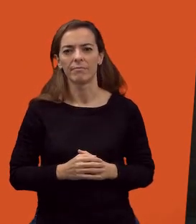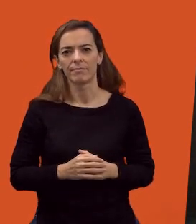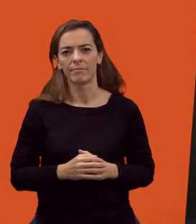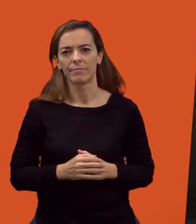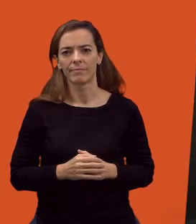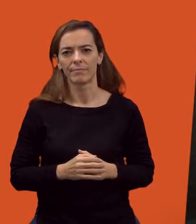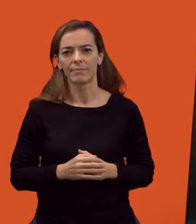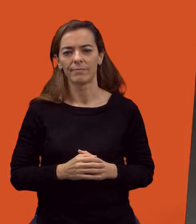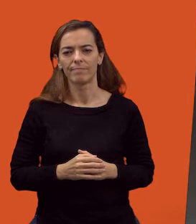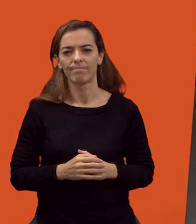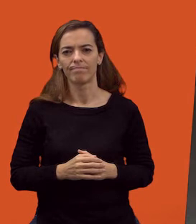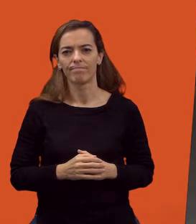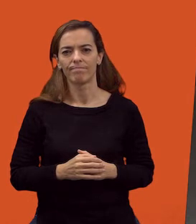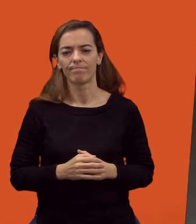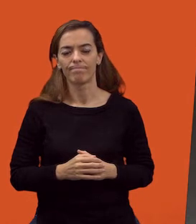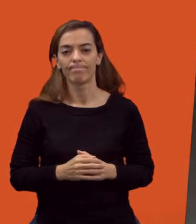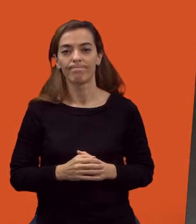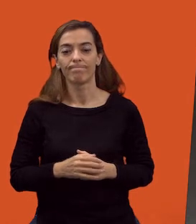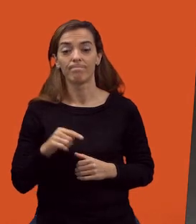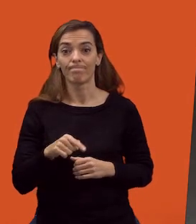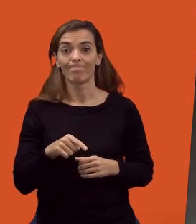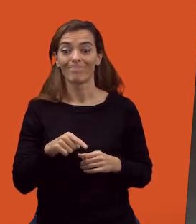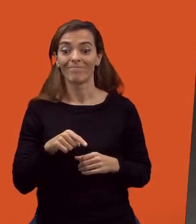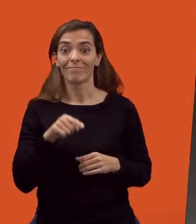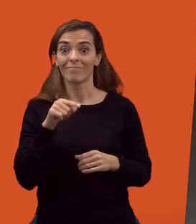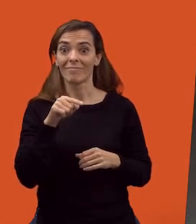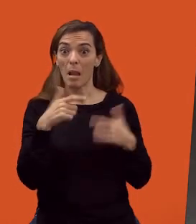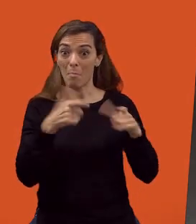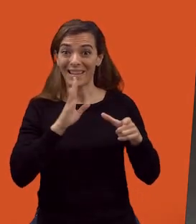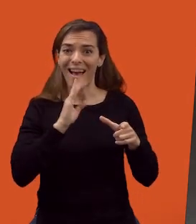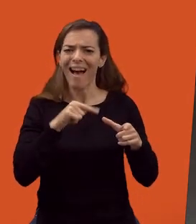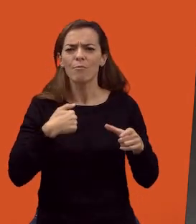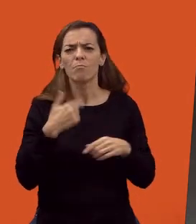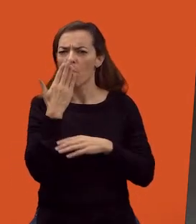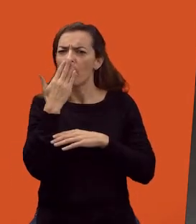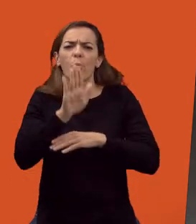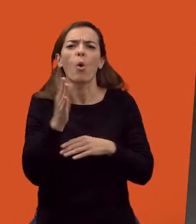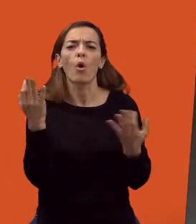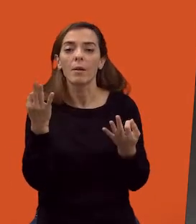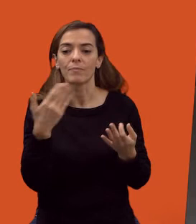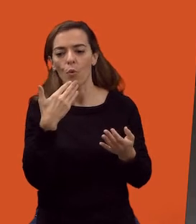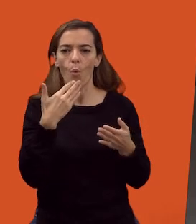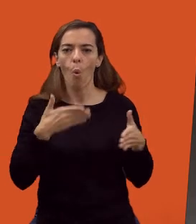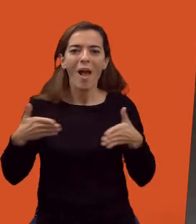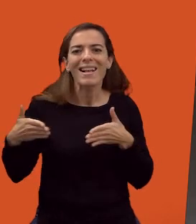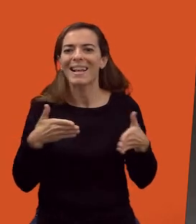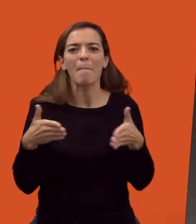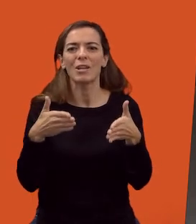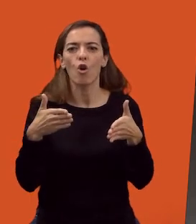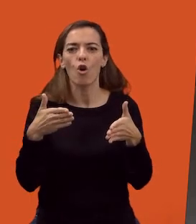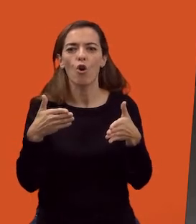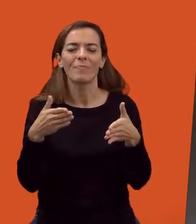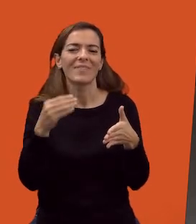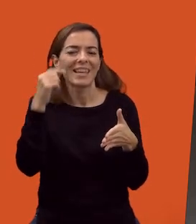Lo que propongo en Carretera al imperio es eso, es ese camino intelectual